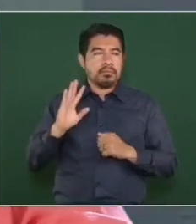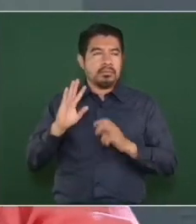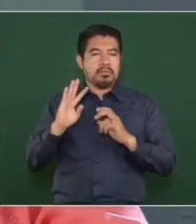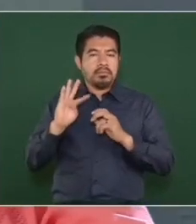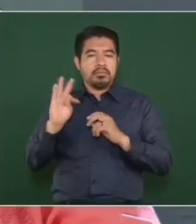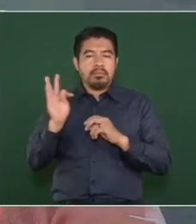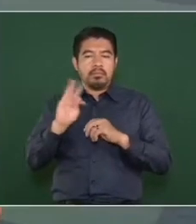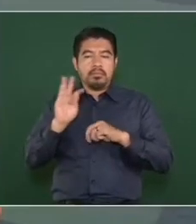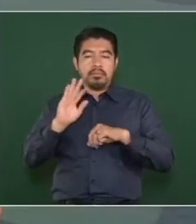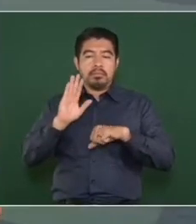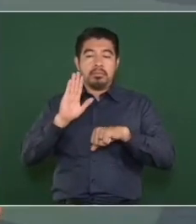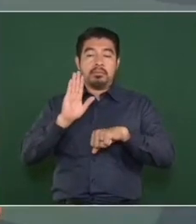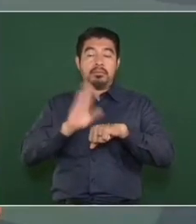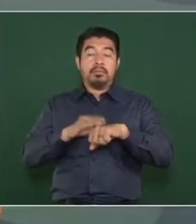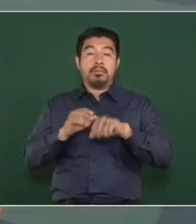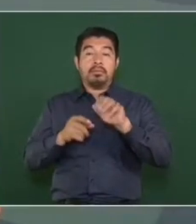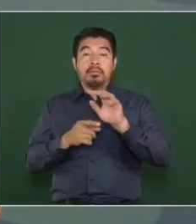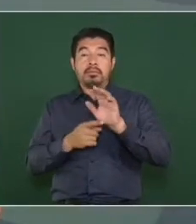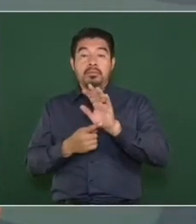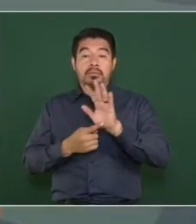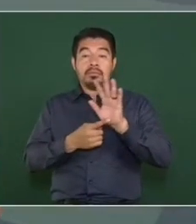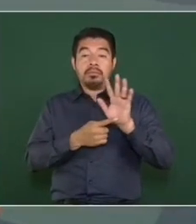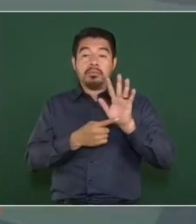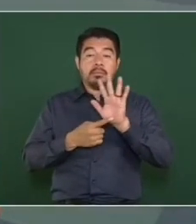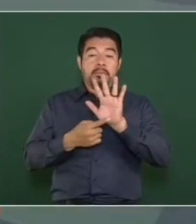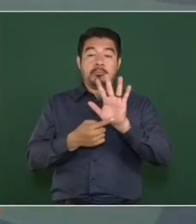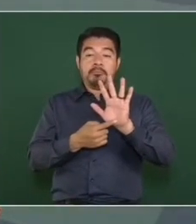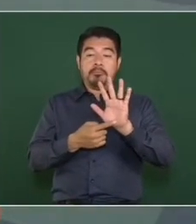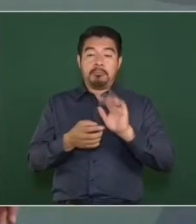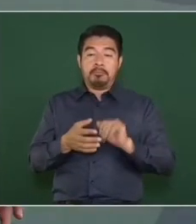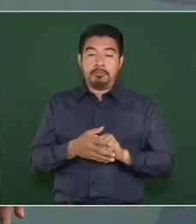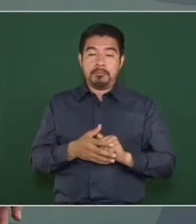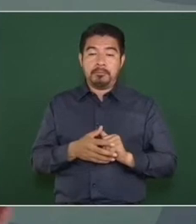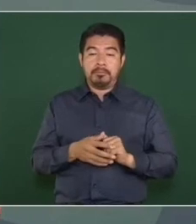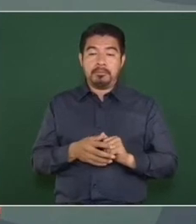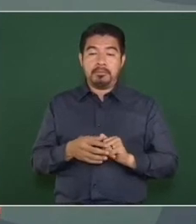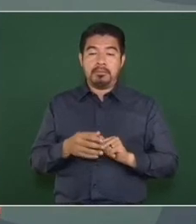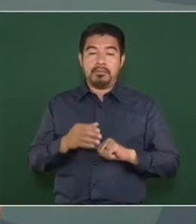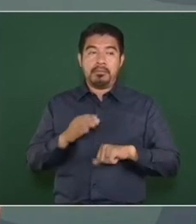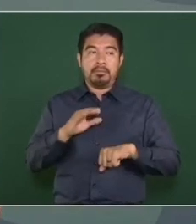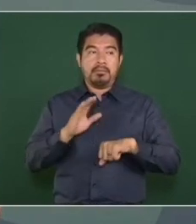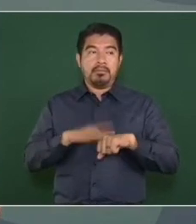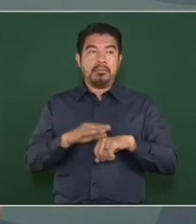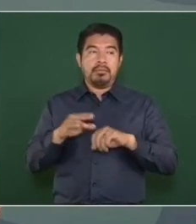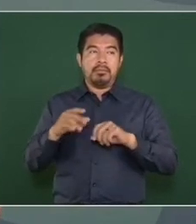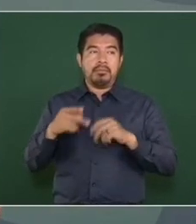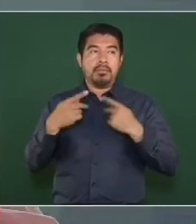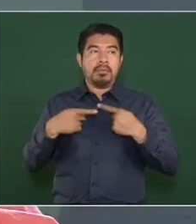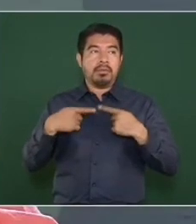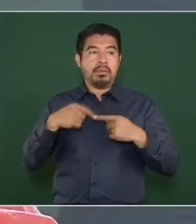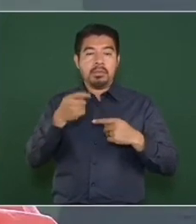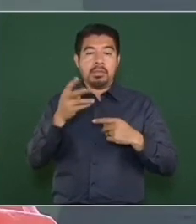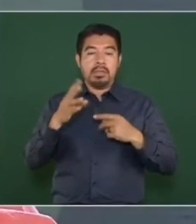visibles de los que más se habla